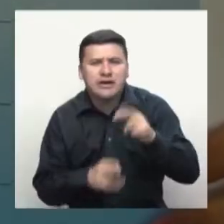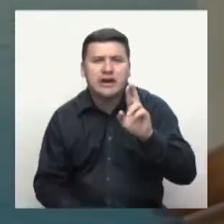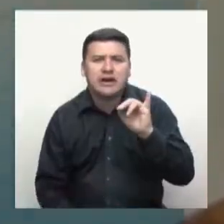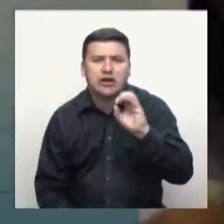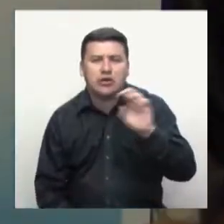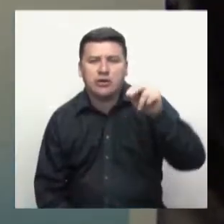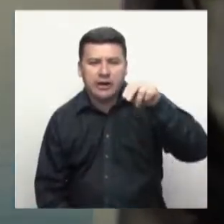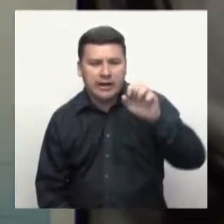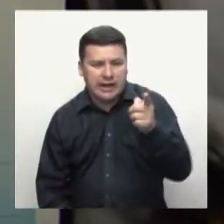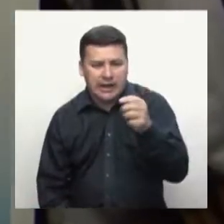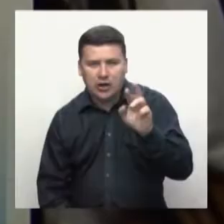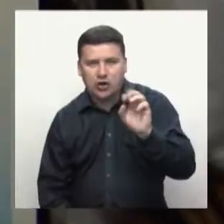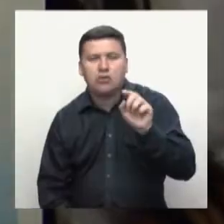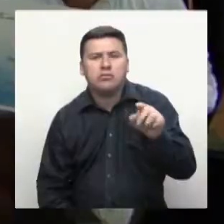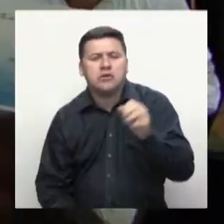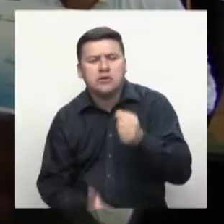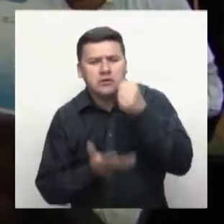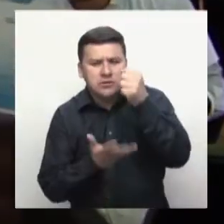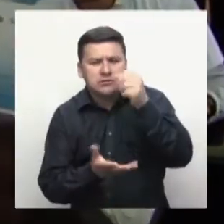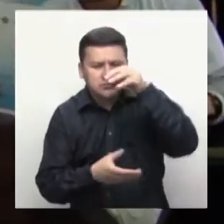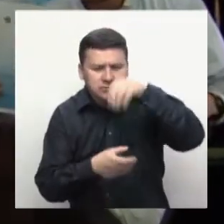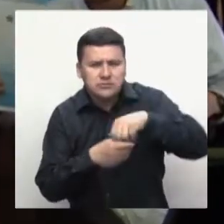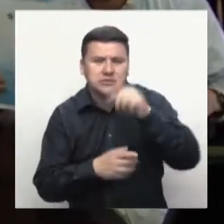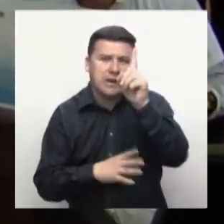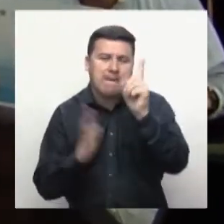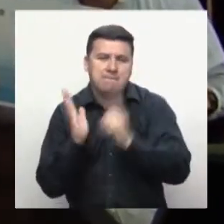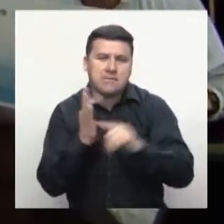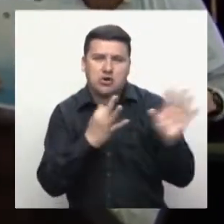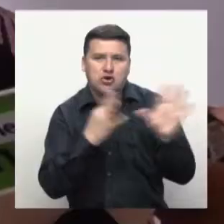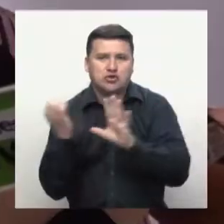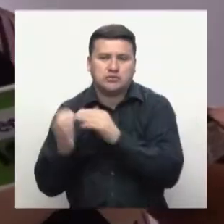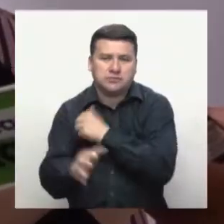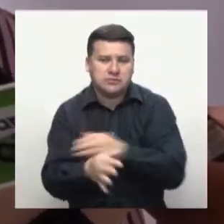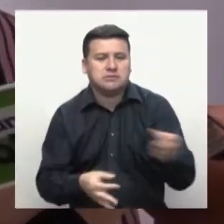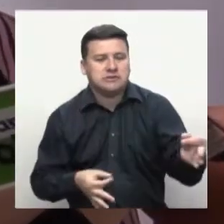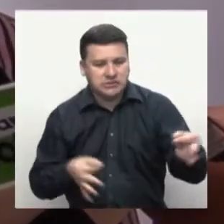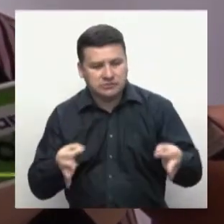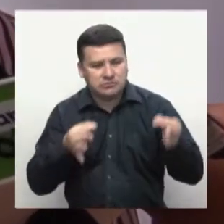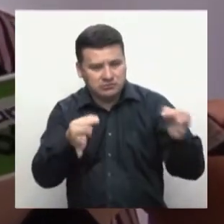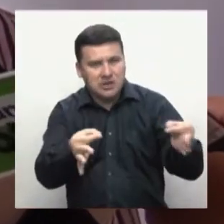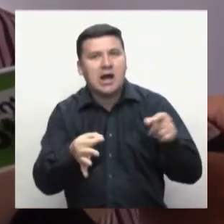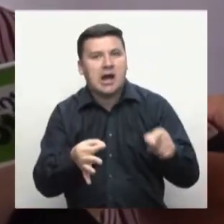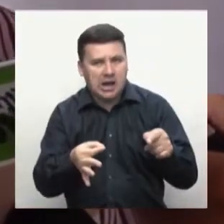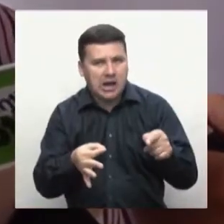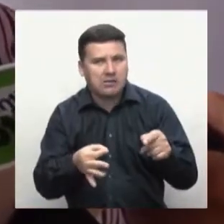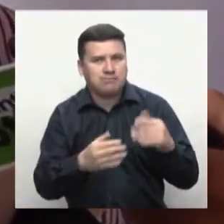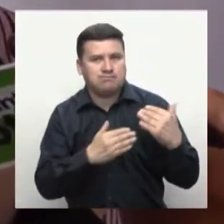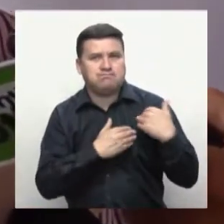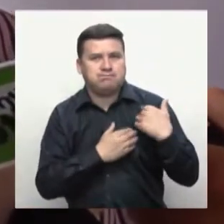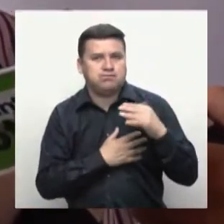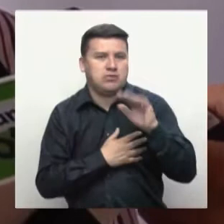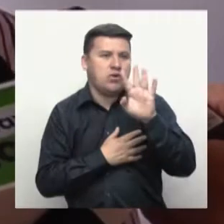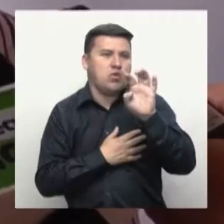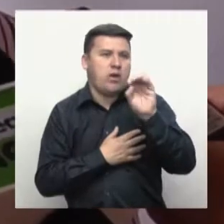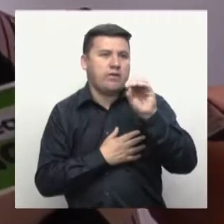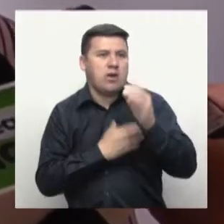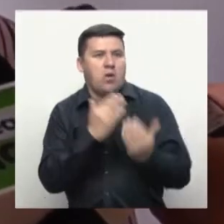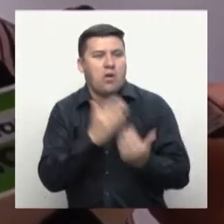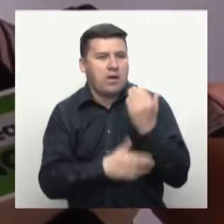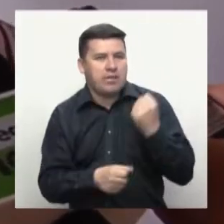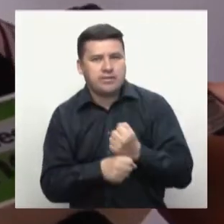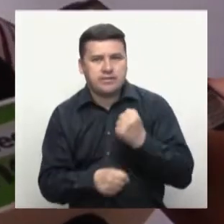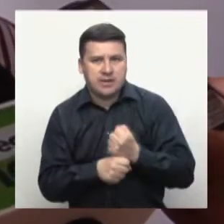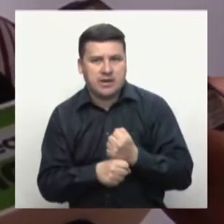generar un potencial de 90 nuevos empleos en el Oriente Antioqueño. En el caso del Fondo Emprender es el fondo de capital semilla